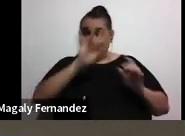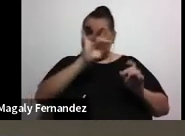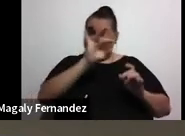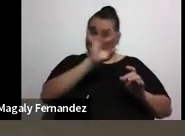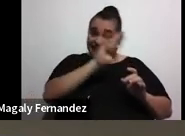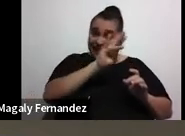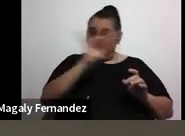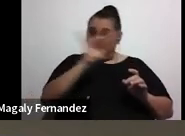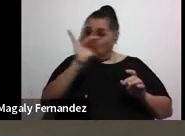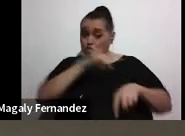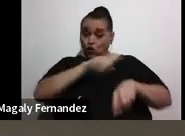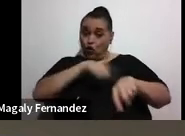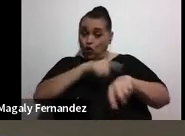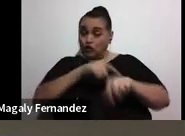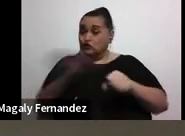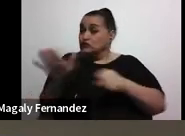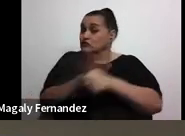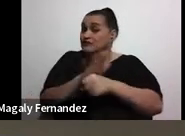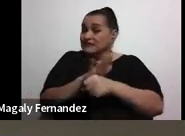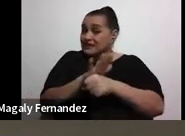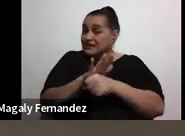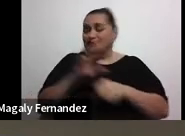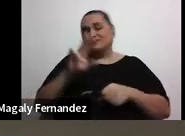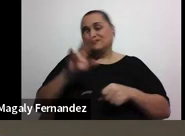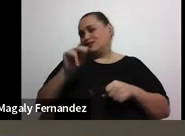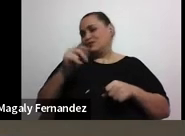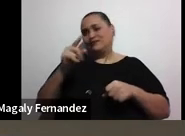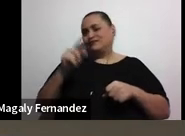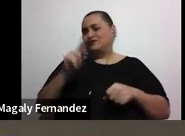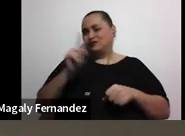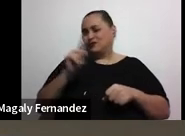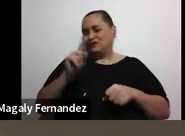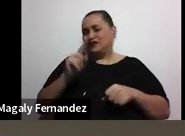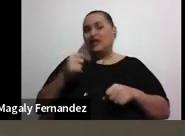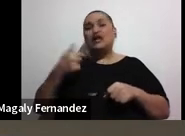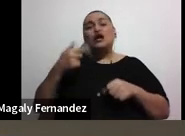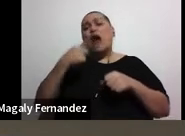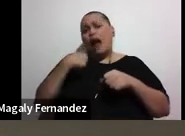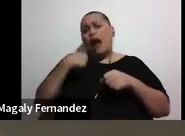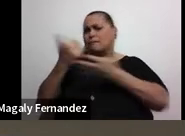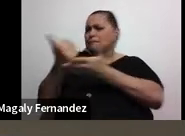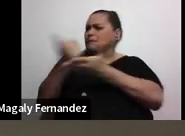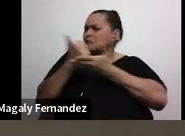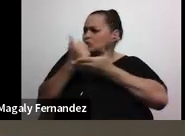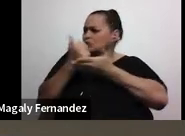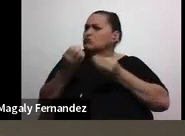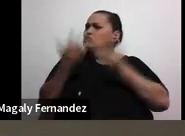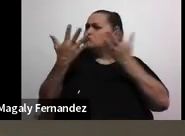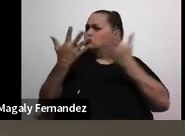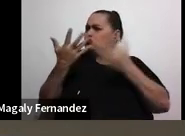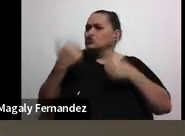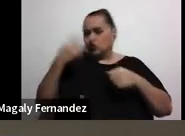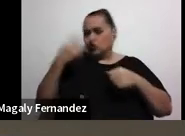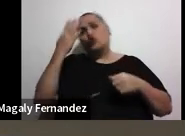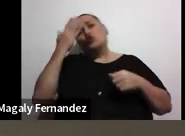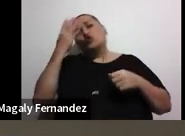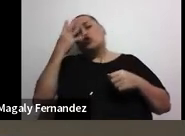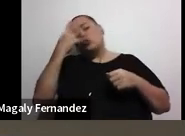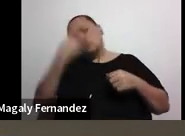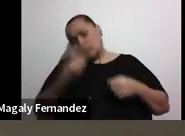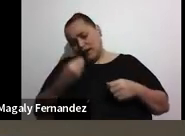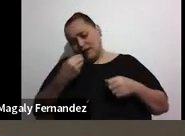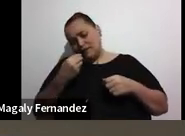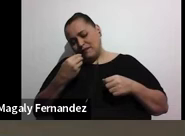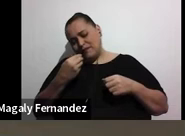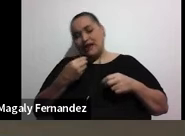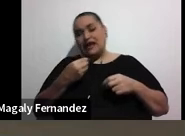pero no es suficiente. Yo recuerdo personas que me dicen, Esteban, mira cómo me ayuda a mí, me ayuda a montones dormir, tomarme un poquito